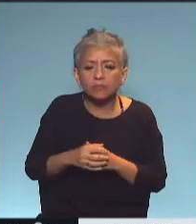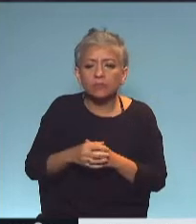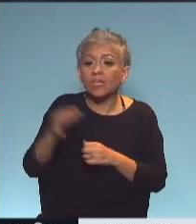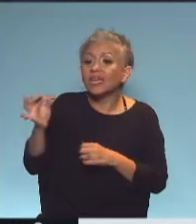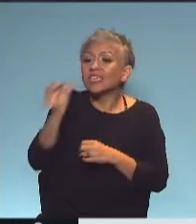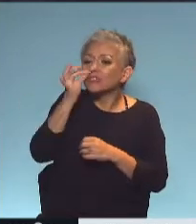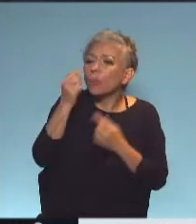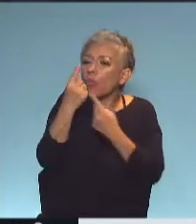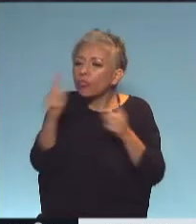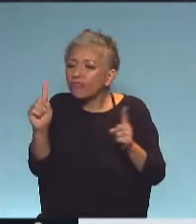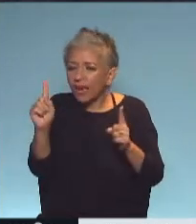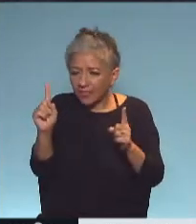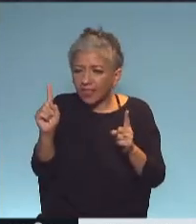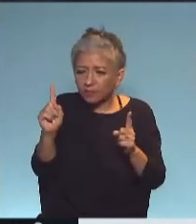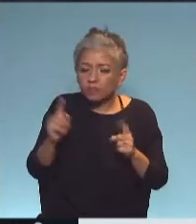alternativo. A ver.